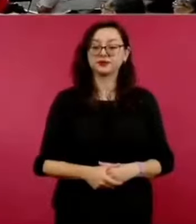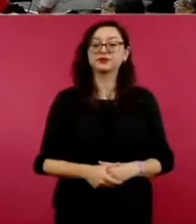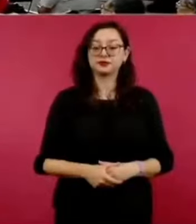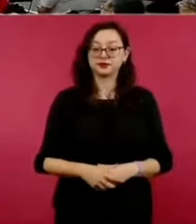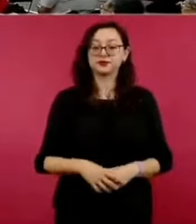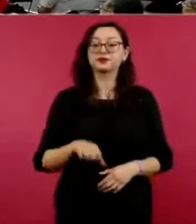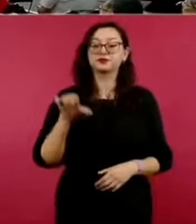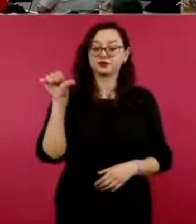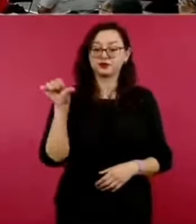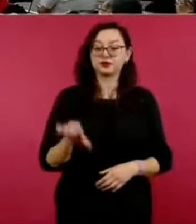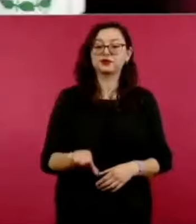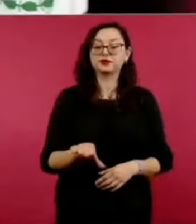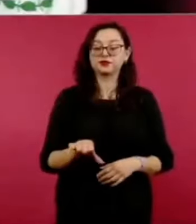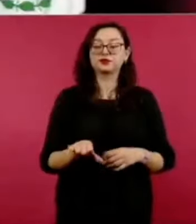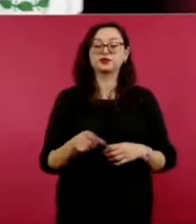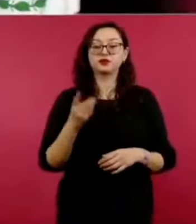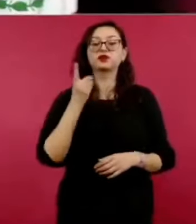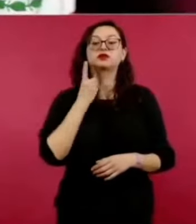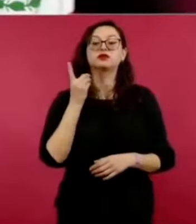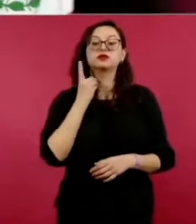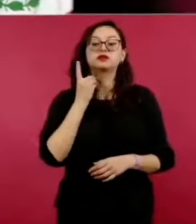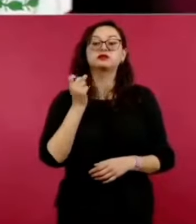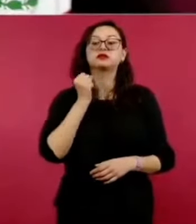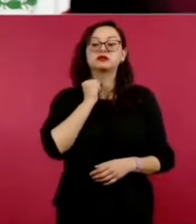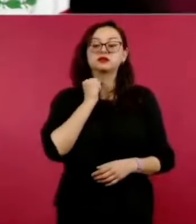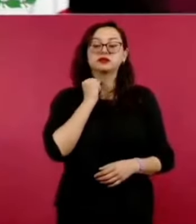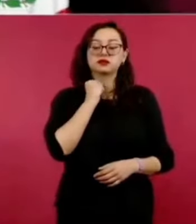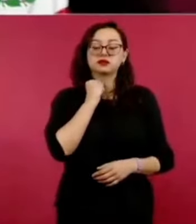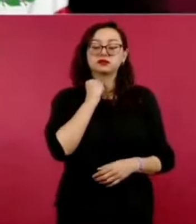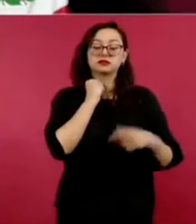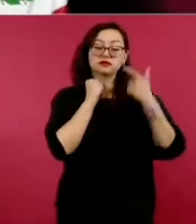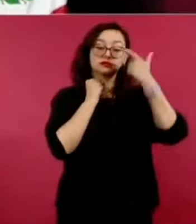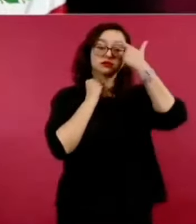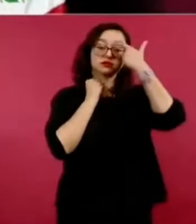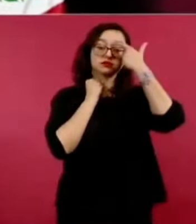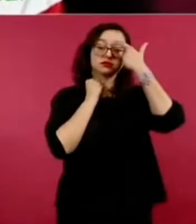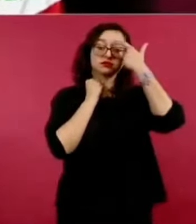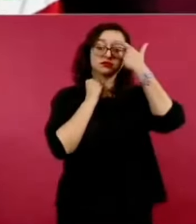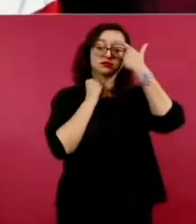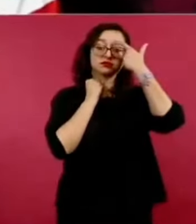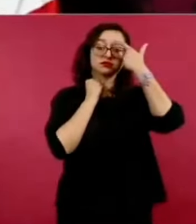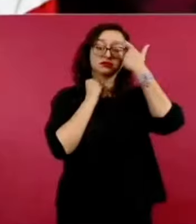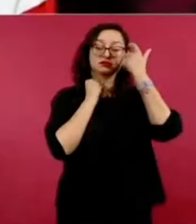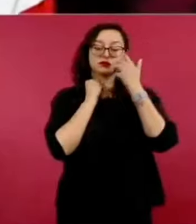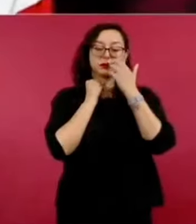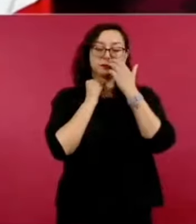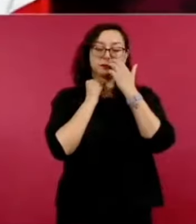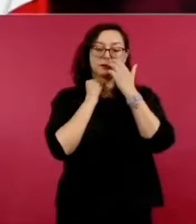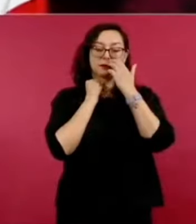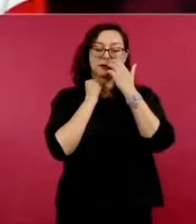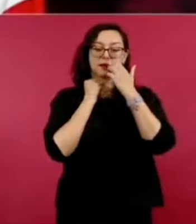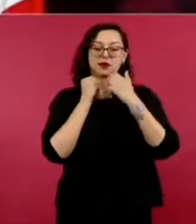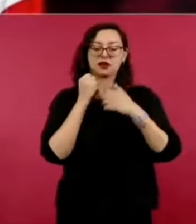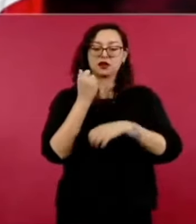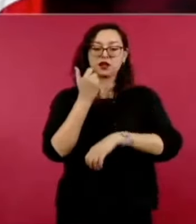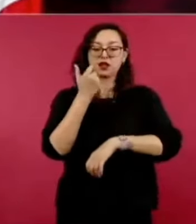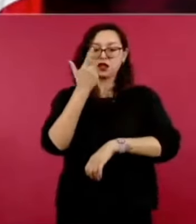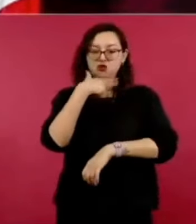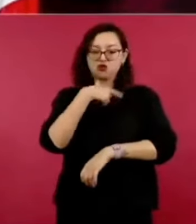Vamos a reunirnos con legisladores en la tarde, en noche,